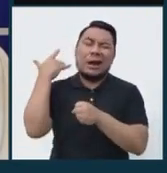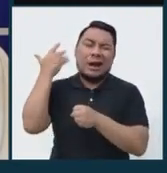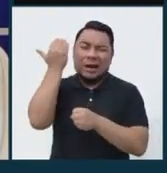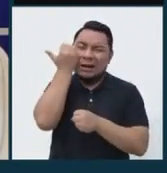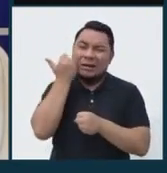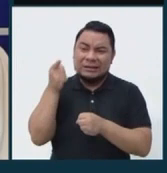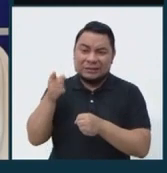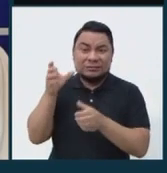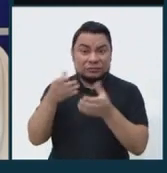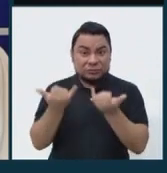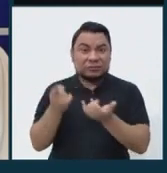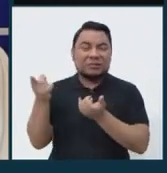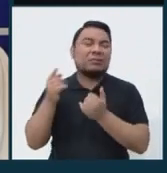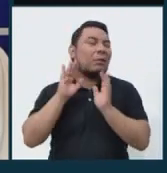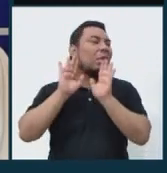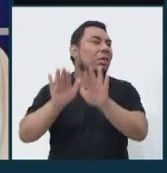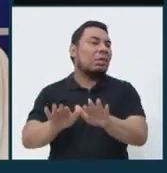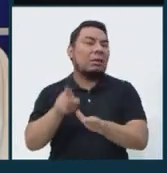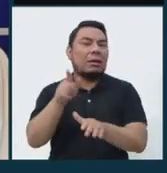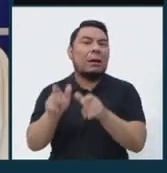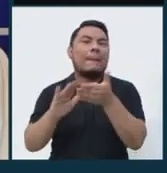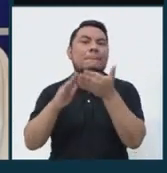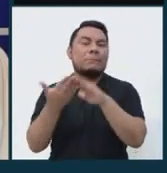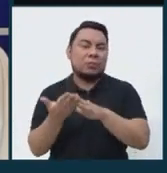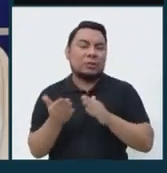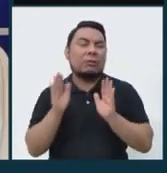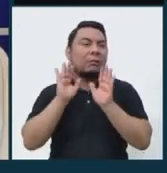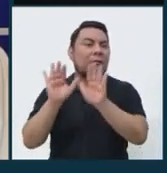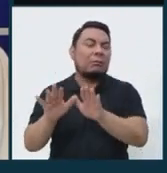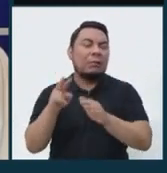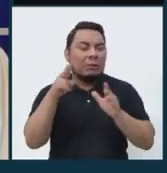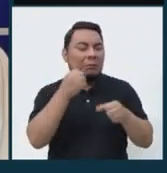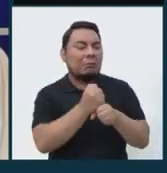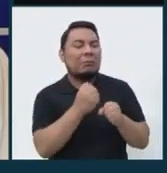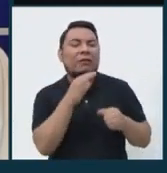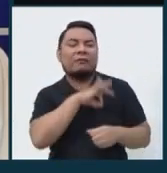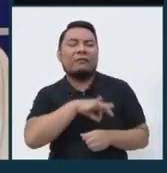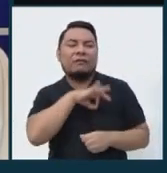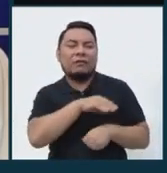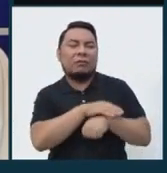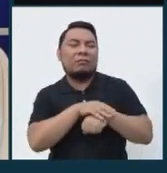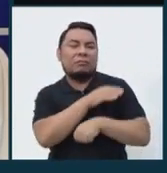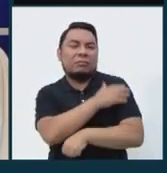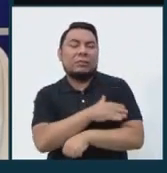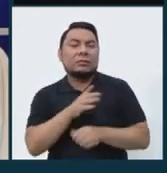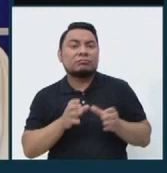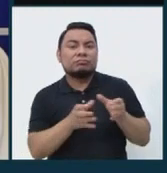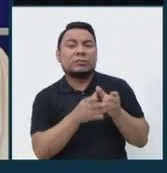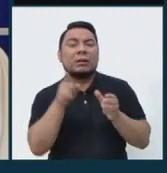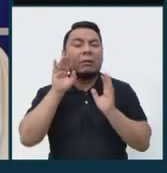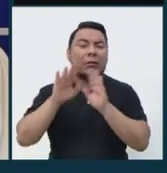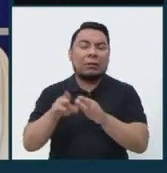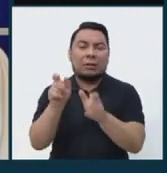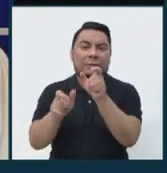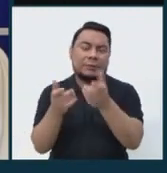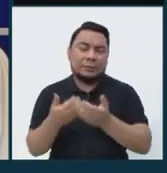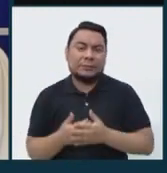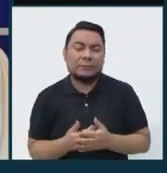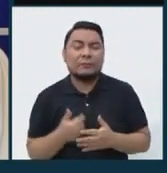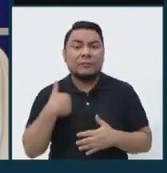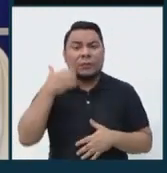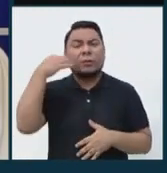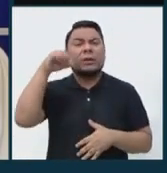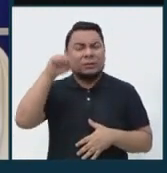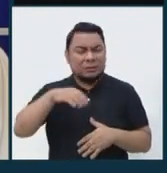viven a espaldas de la realidad del país, del ciudadano de cada día. Yo creo que sí hay